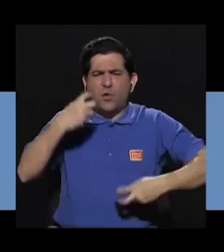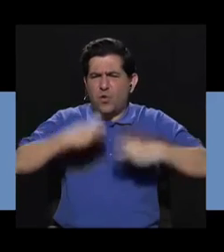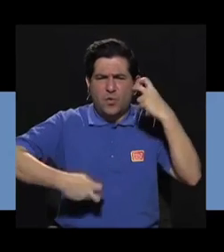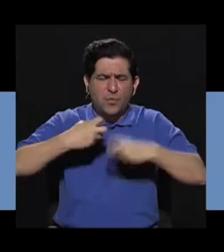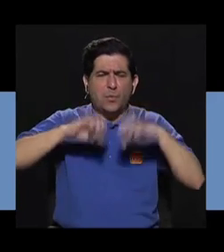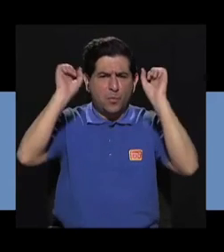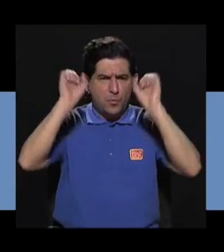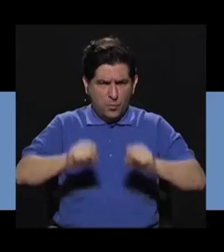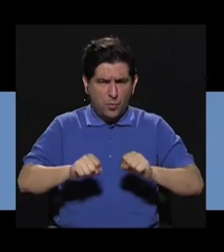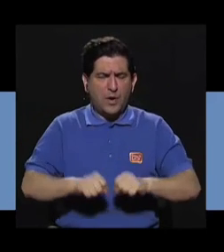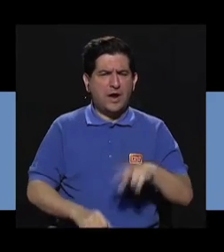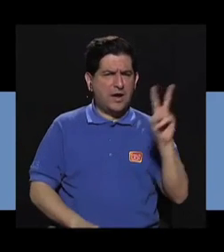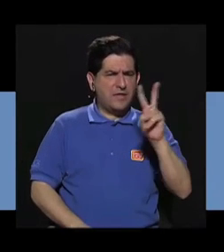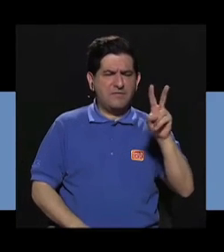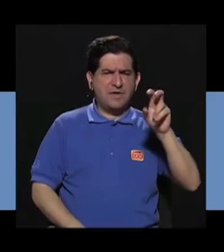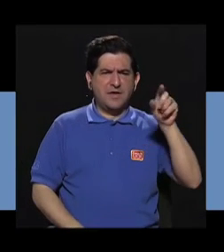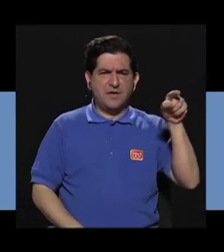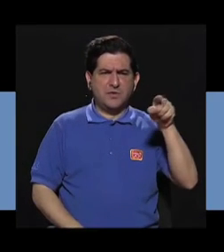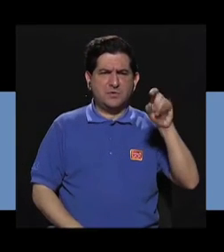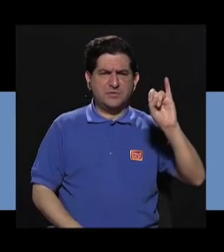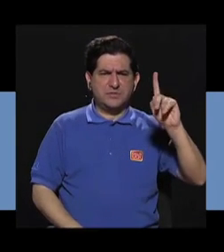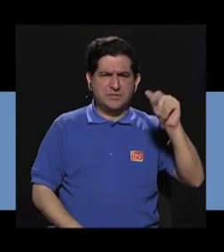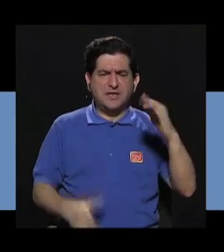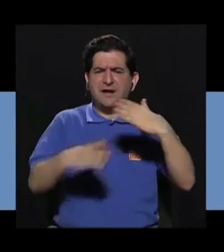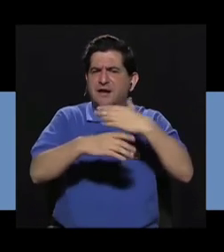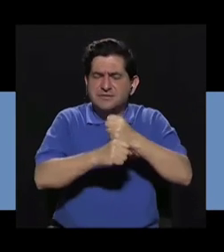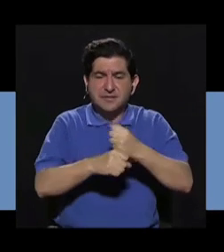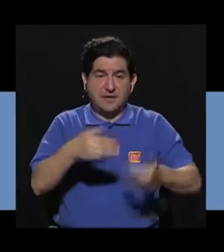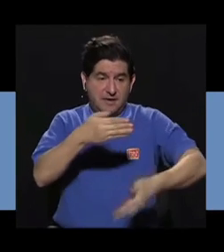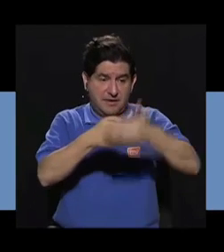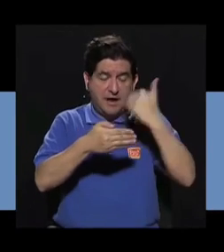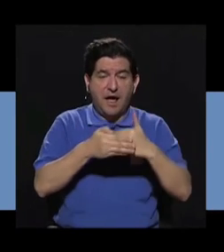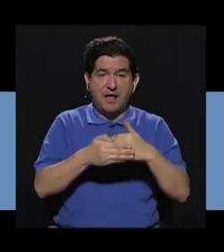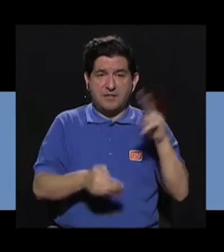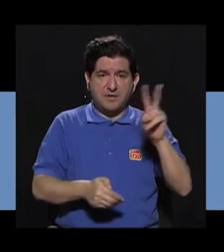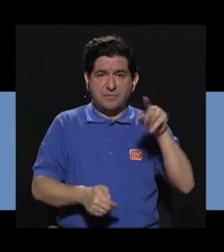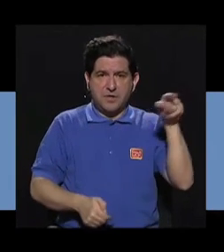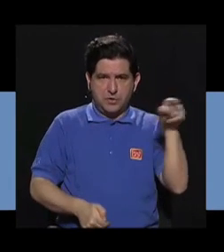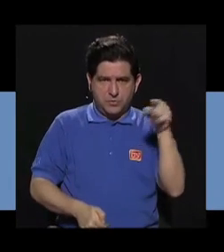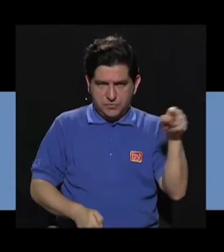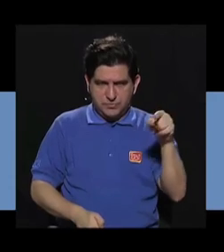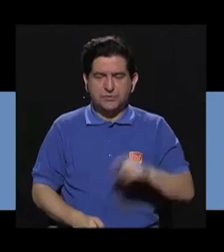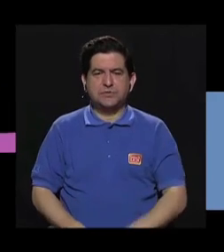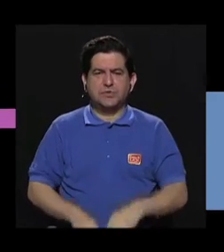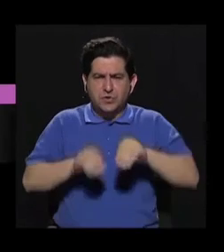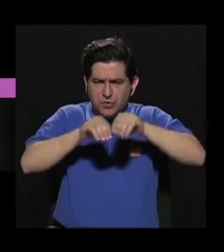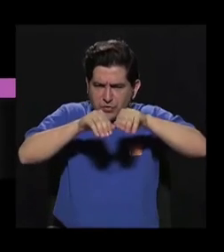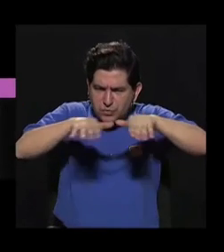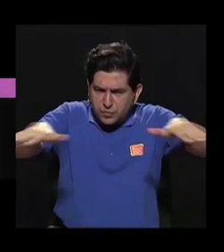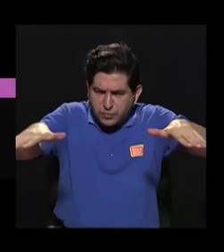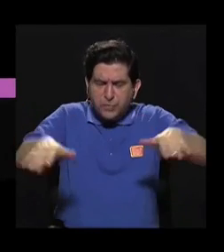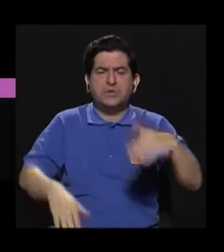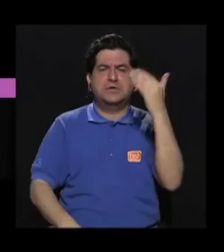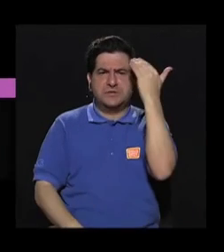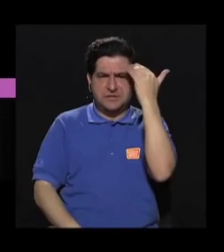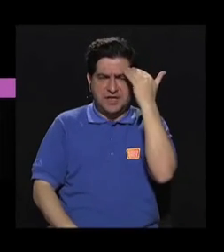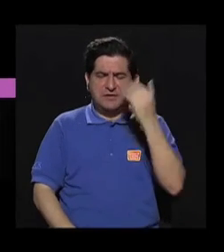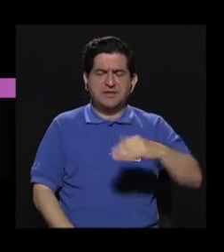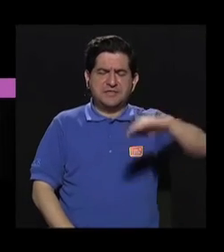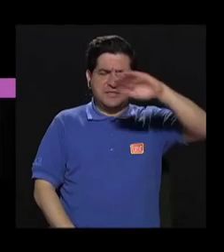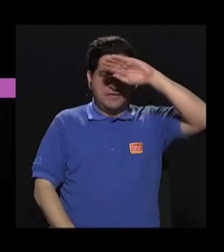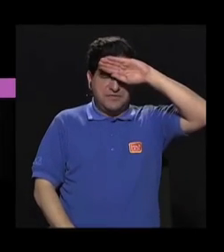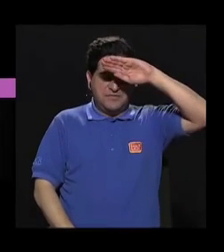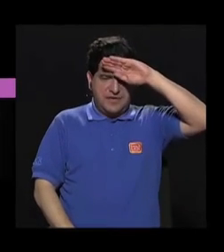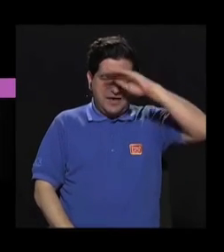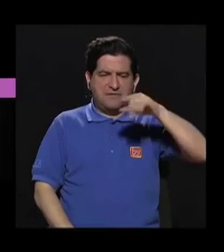padecimientos puede causar este virus del Zika? Hasta antes de que el virus del Zika causara este brote epidémico, se conocía como la